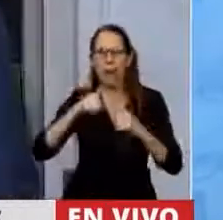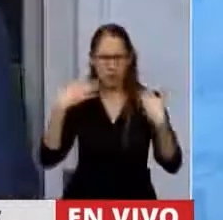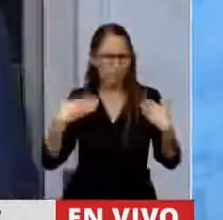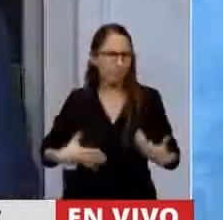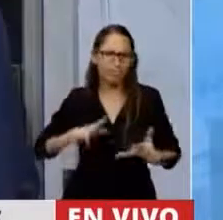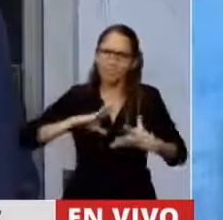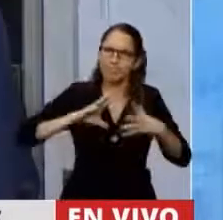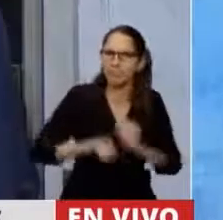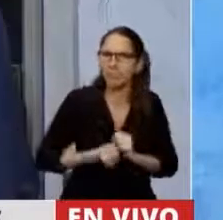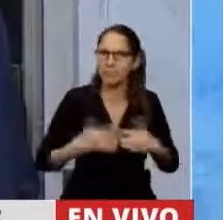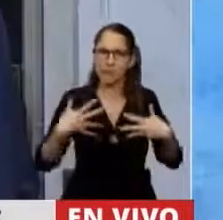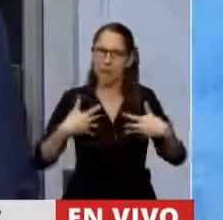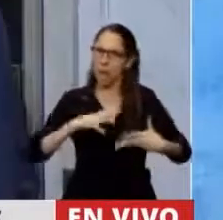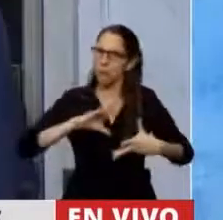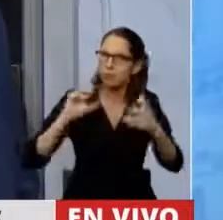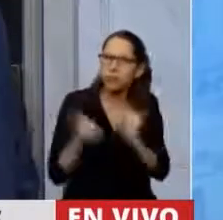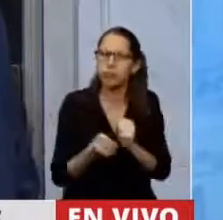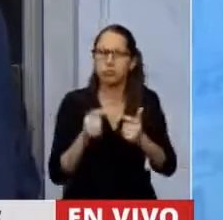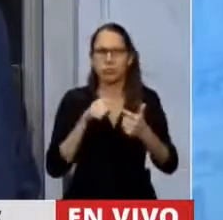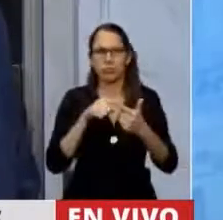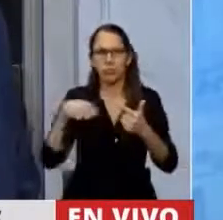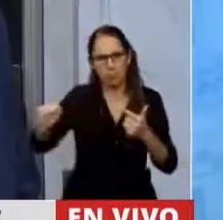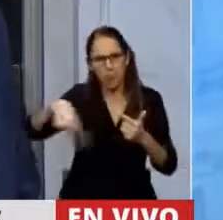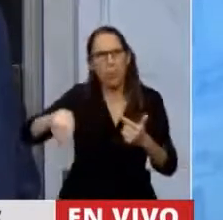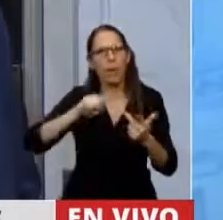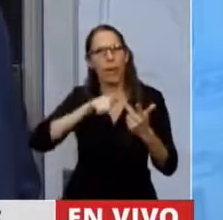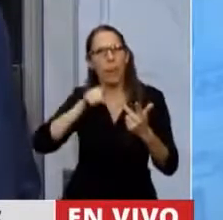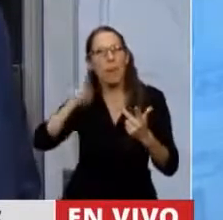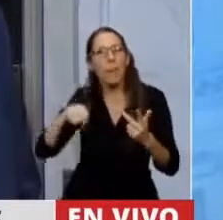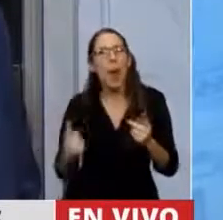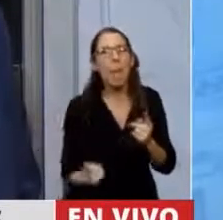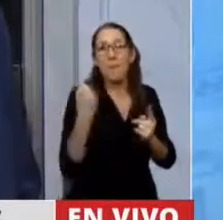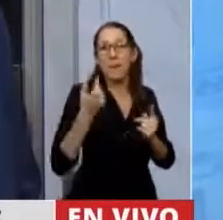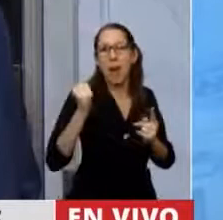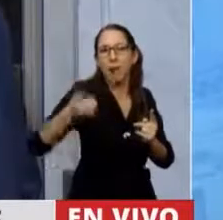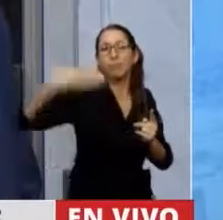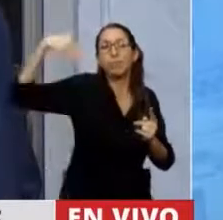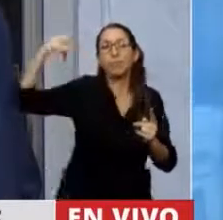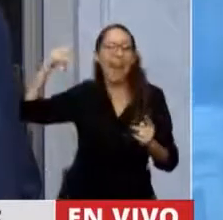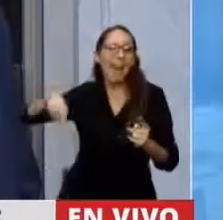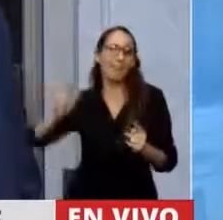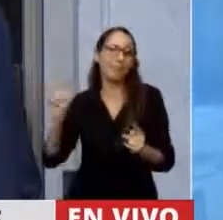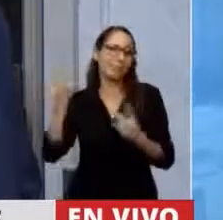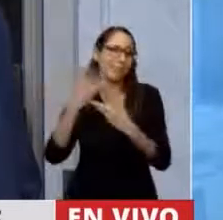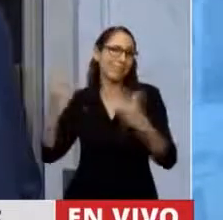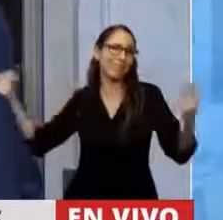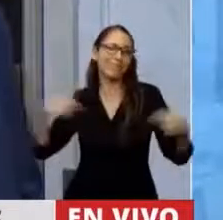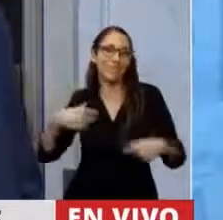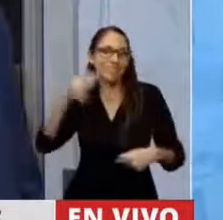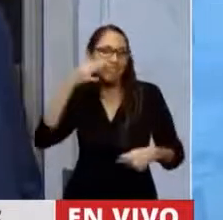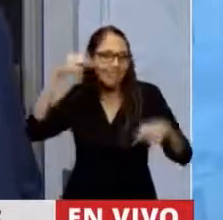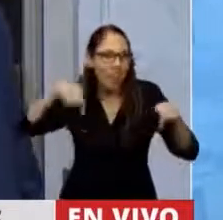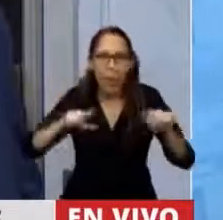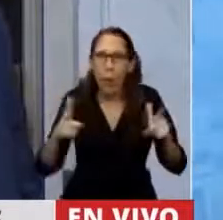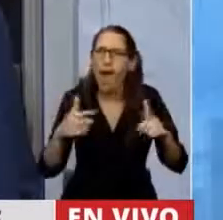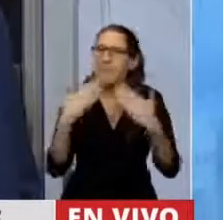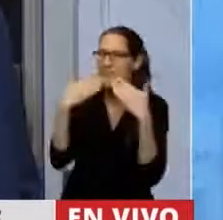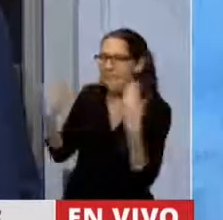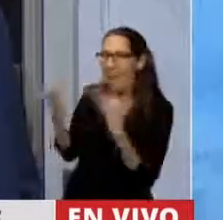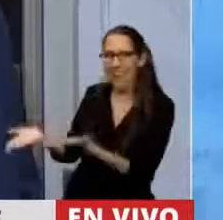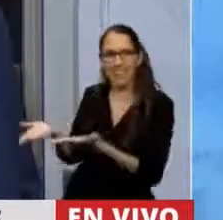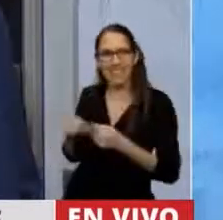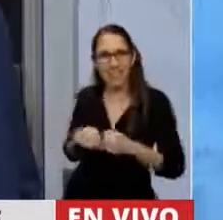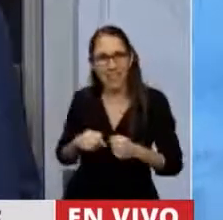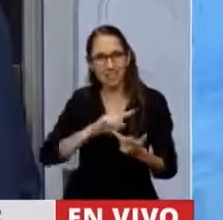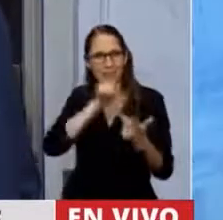cuerpo, en su salud, por las pioneras que no llegaron a vivir este momento, pero que sin duda les pertenece, por las